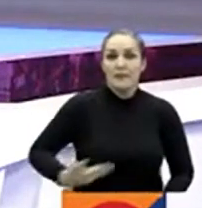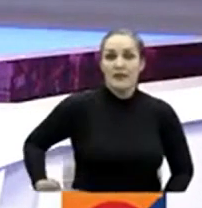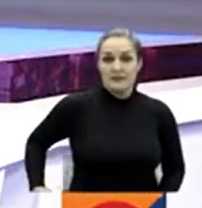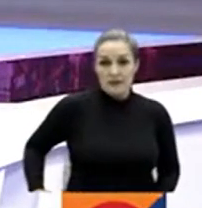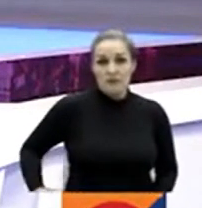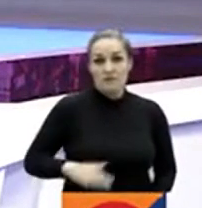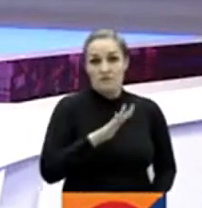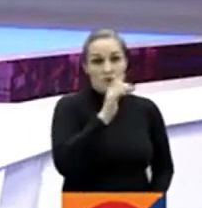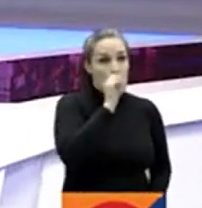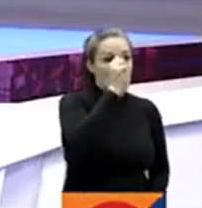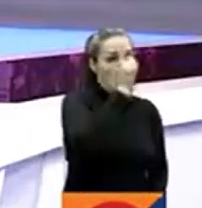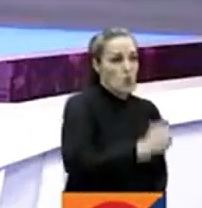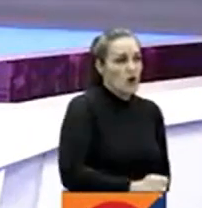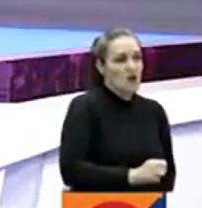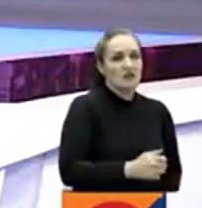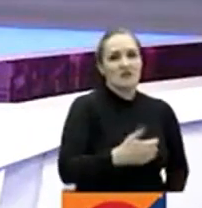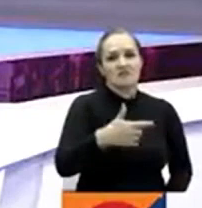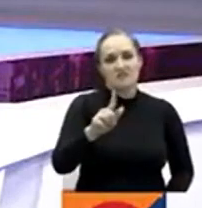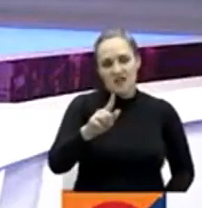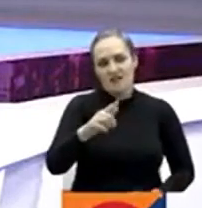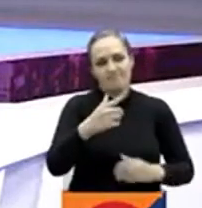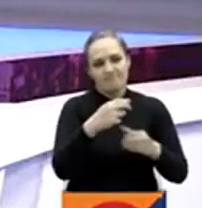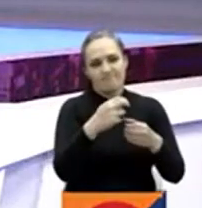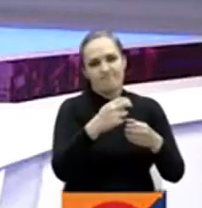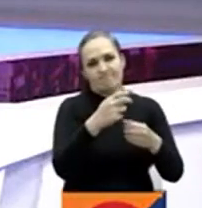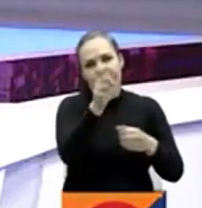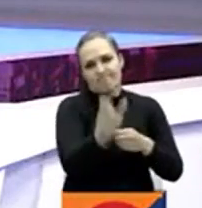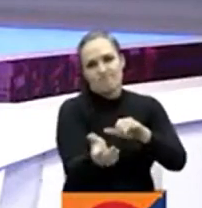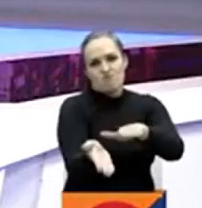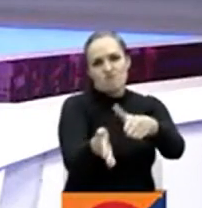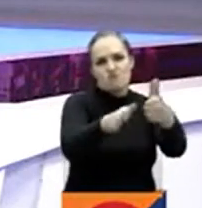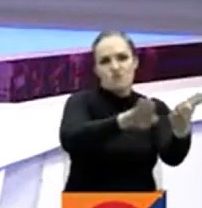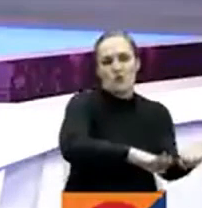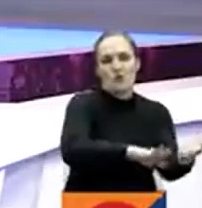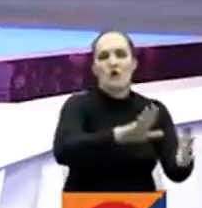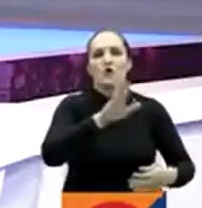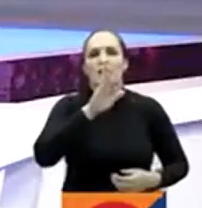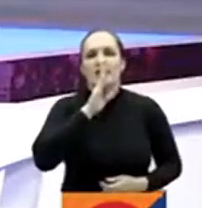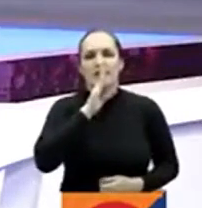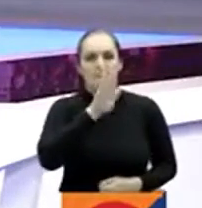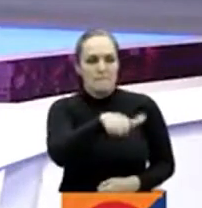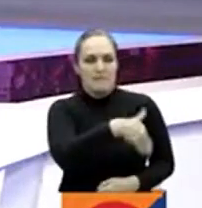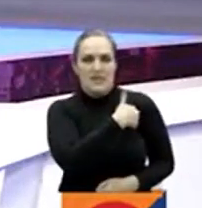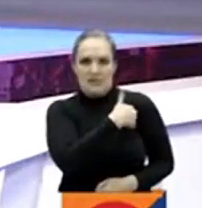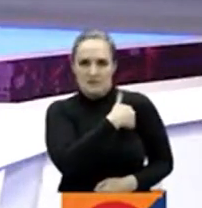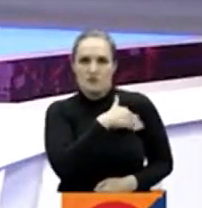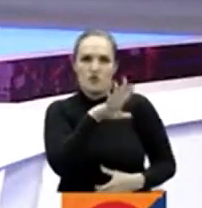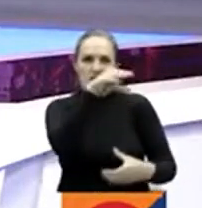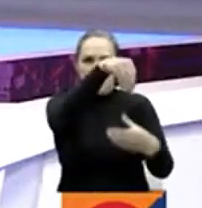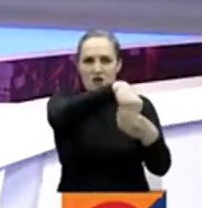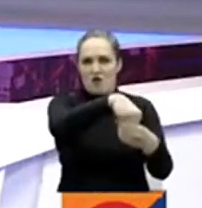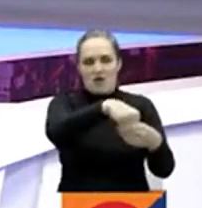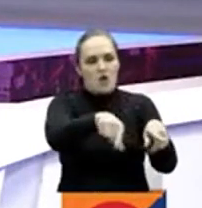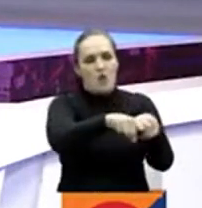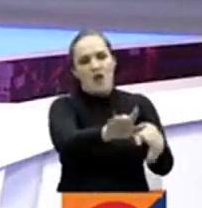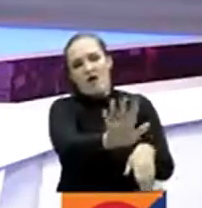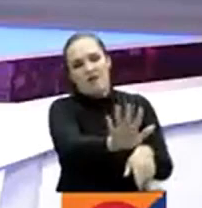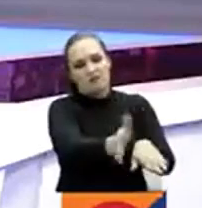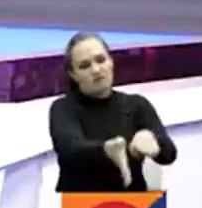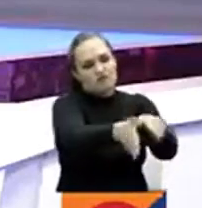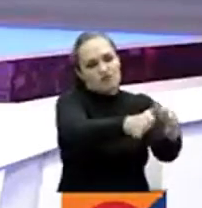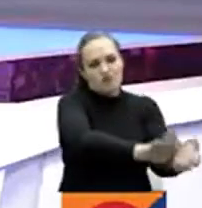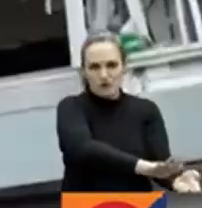y dijo adiós a su ministro del Interior fallecido en un accidente aéreo y pidió a Alemania agilizar el envío de tanques.